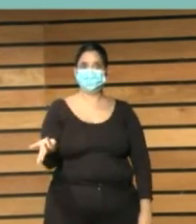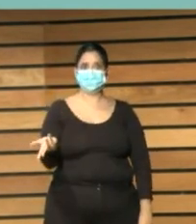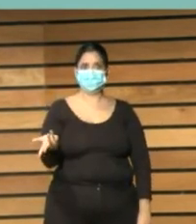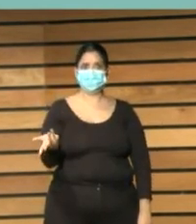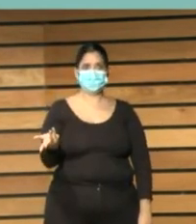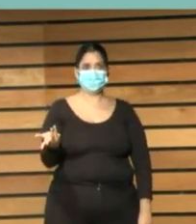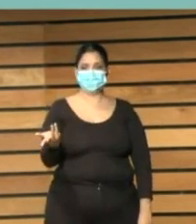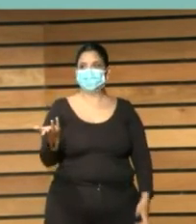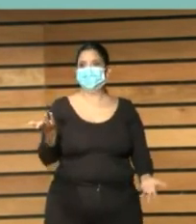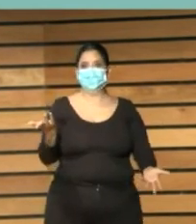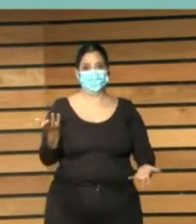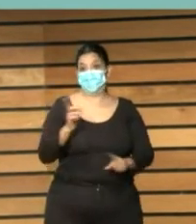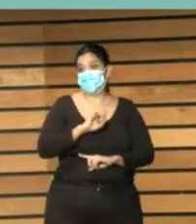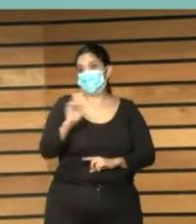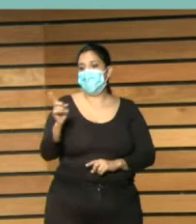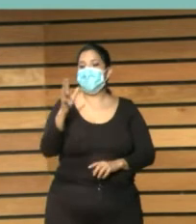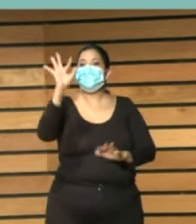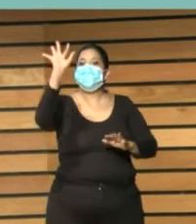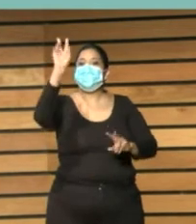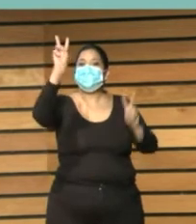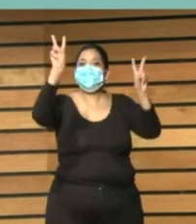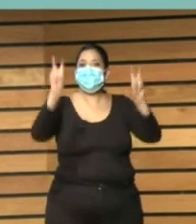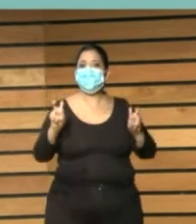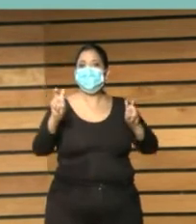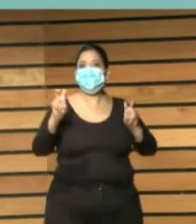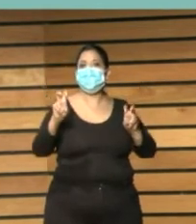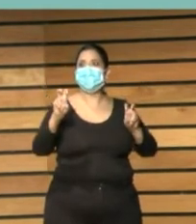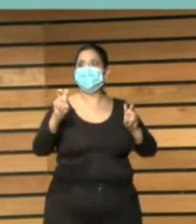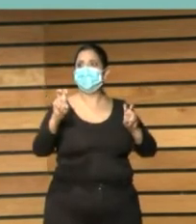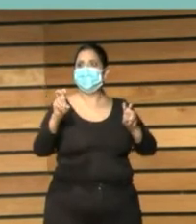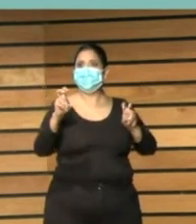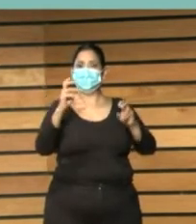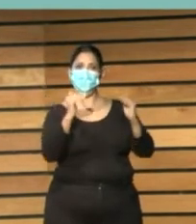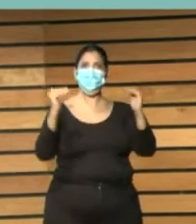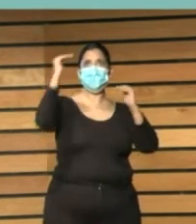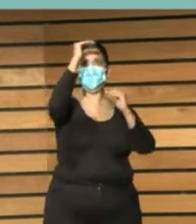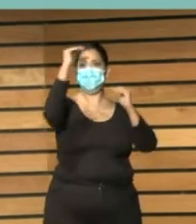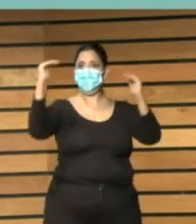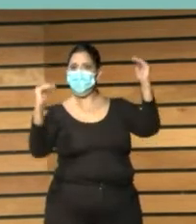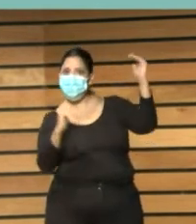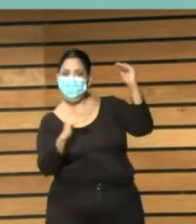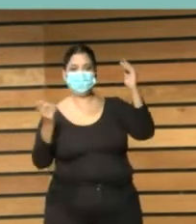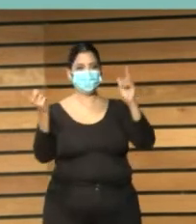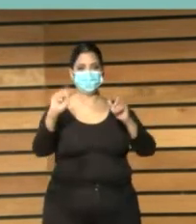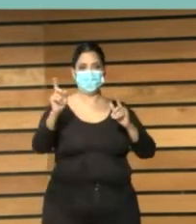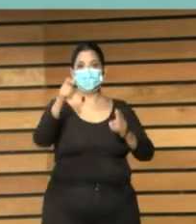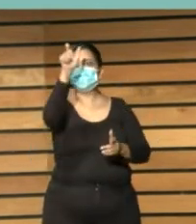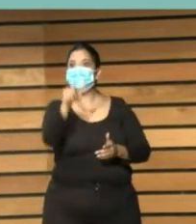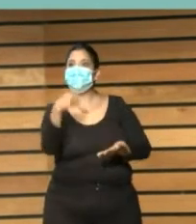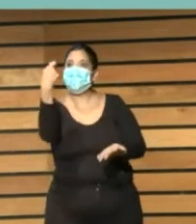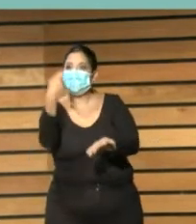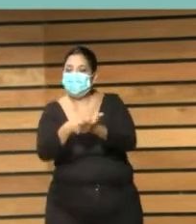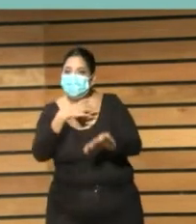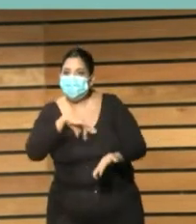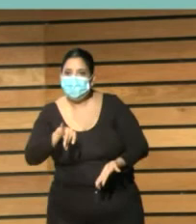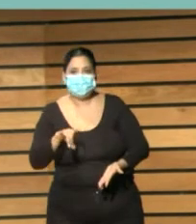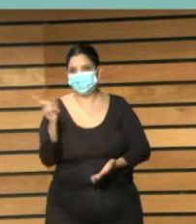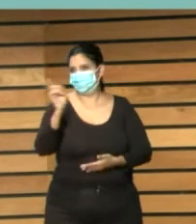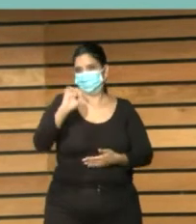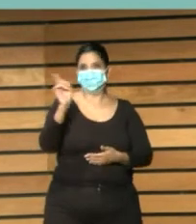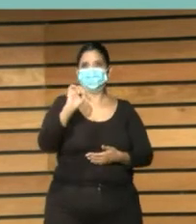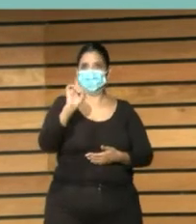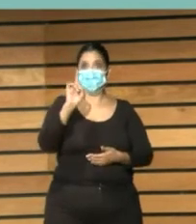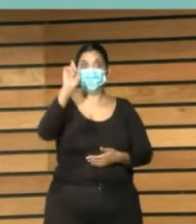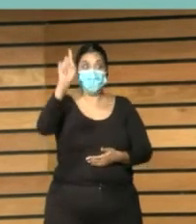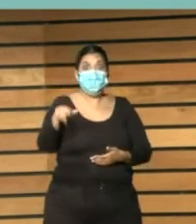ya no solo es una cuestión de categoría profesional jefes de servicios directores gente que se le pueda pagar sino que desde las